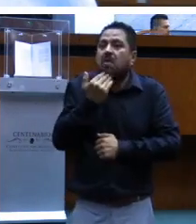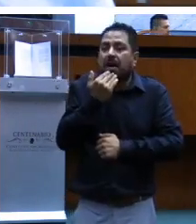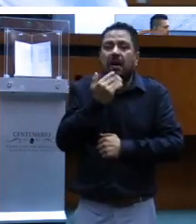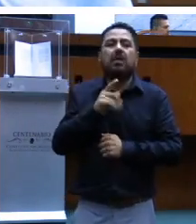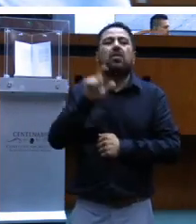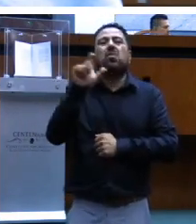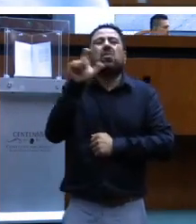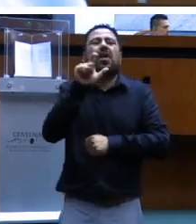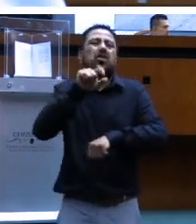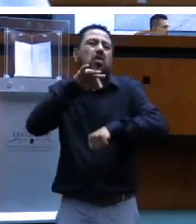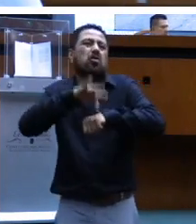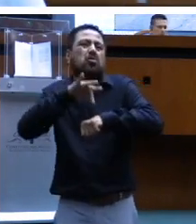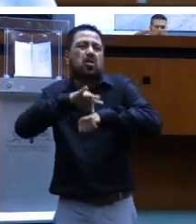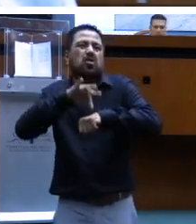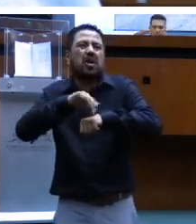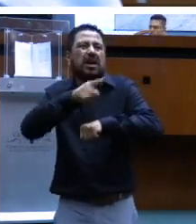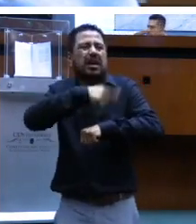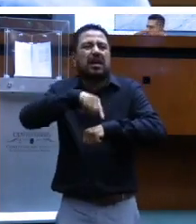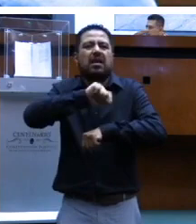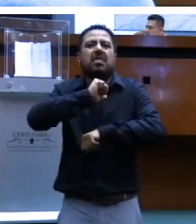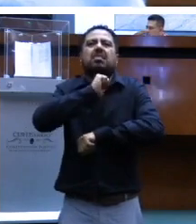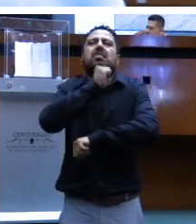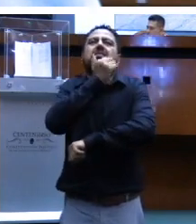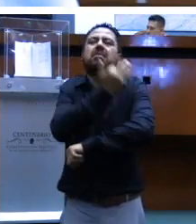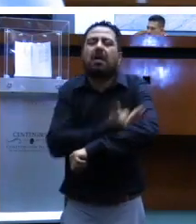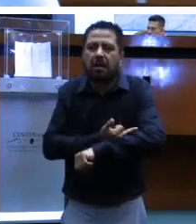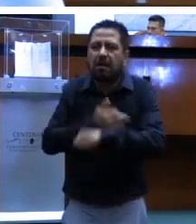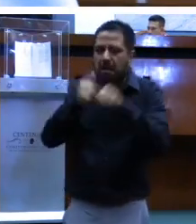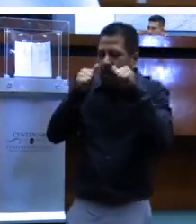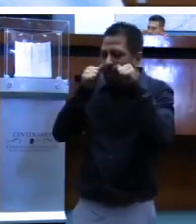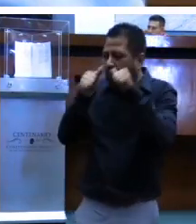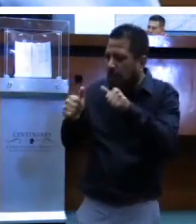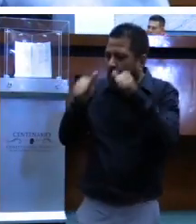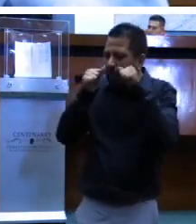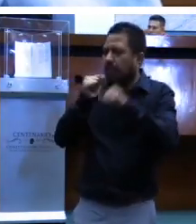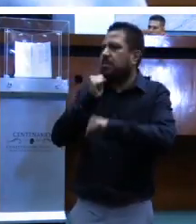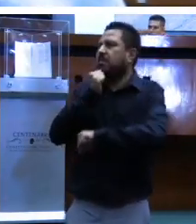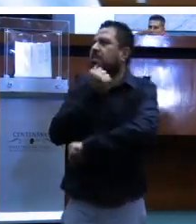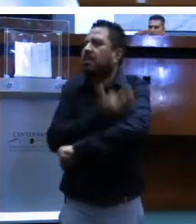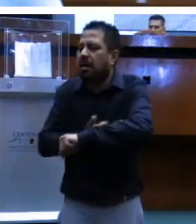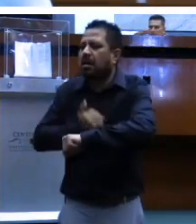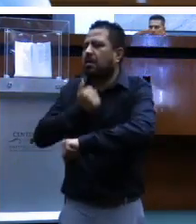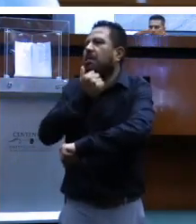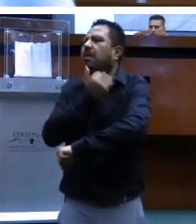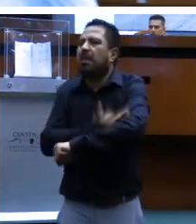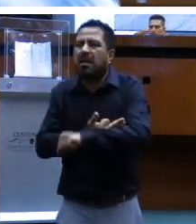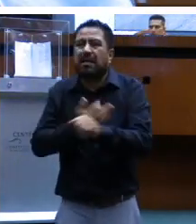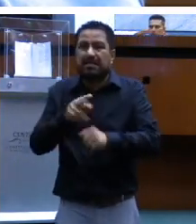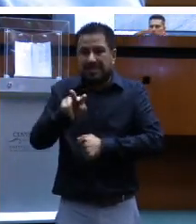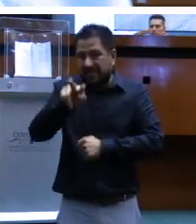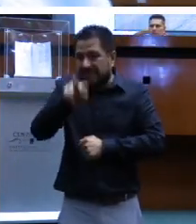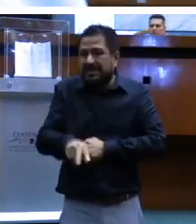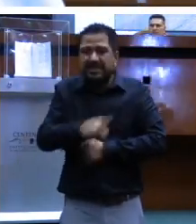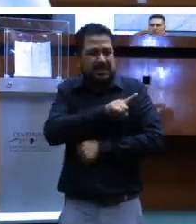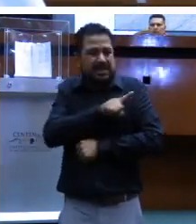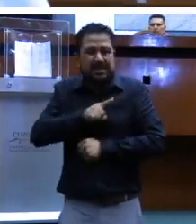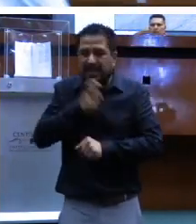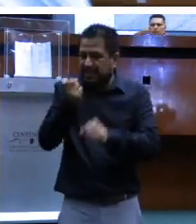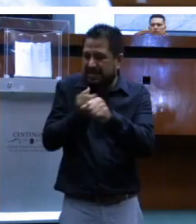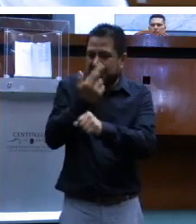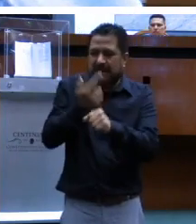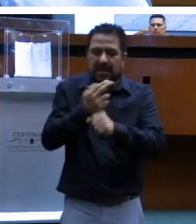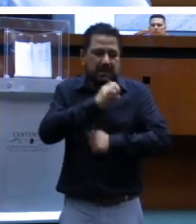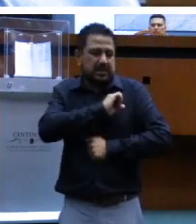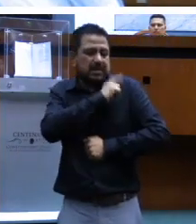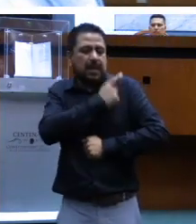diagnósticos, los diagnósticos son hechos muy tarde. En realidad se requieren esa dupla entre la Secretaría de Salud